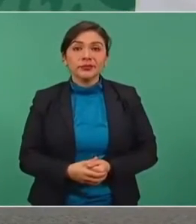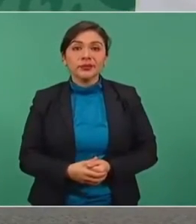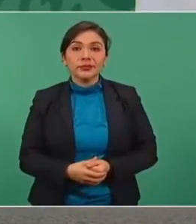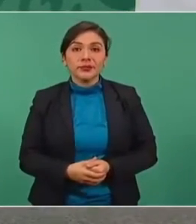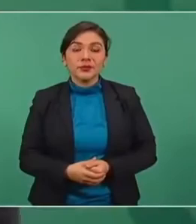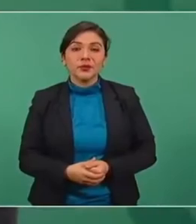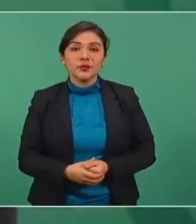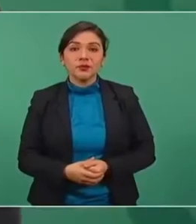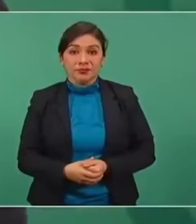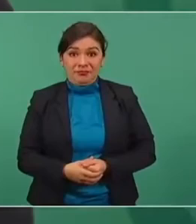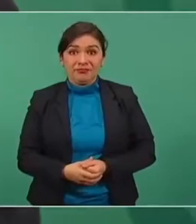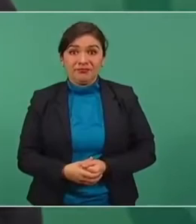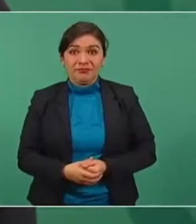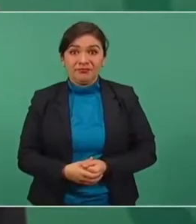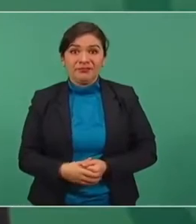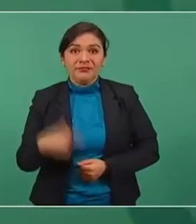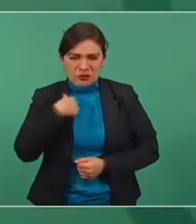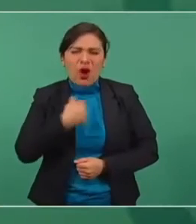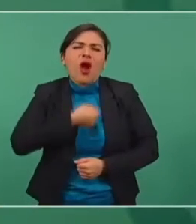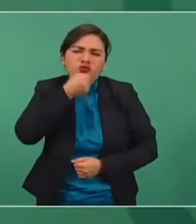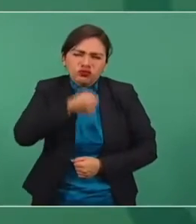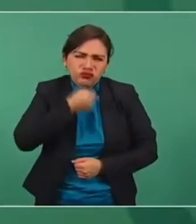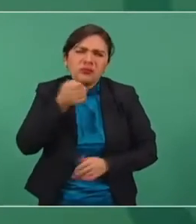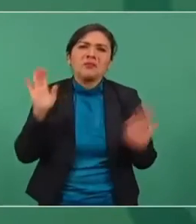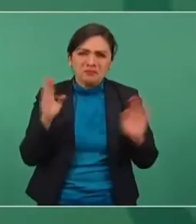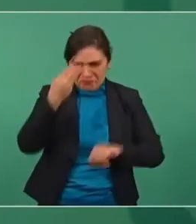Ya vieron que estoy chocheando, pero todavía.